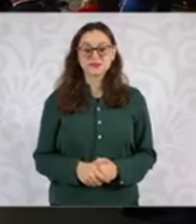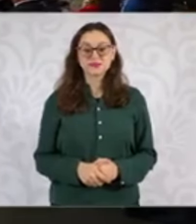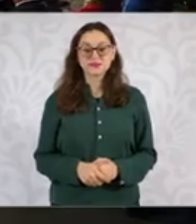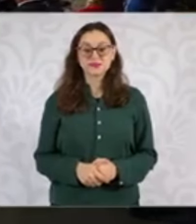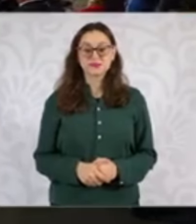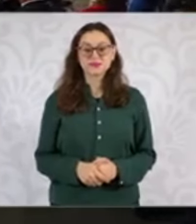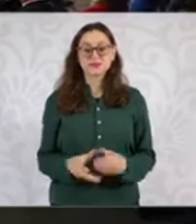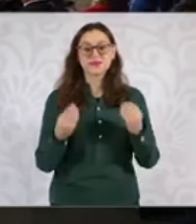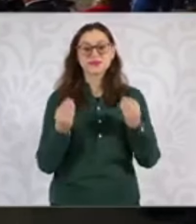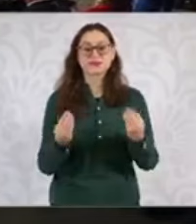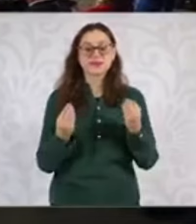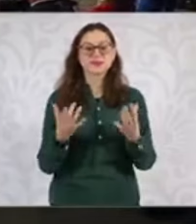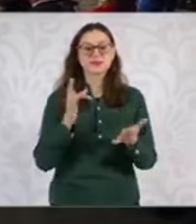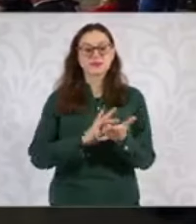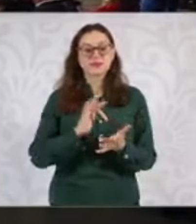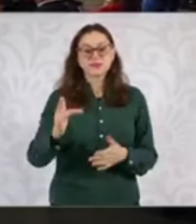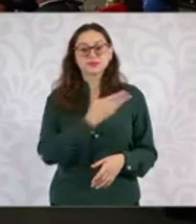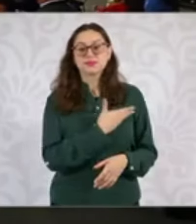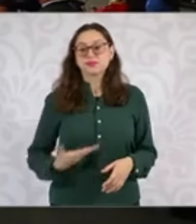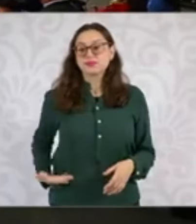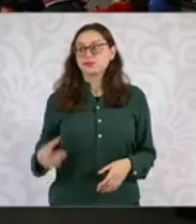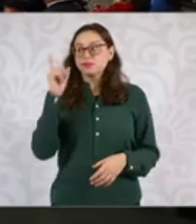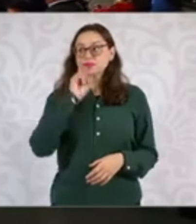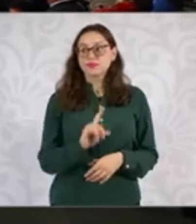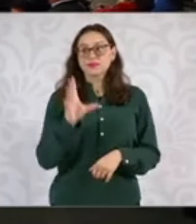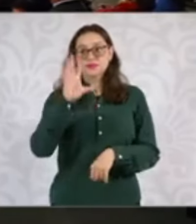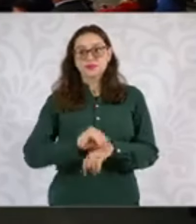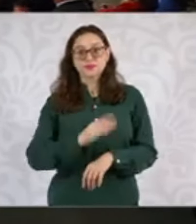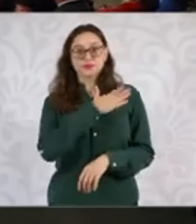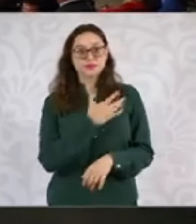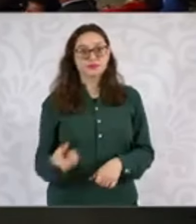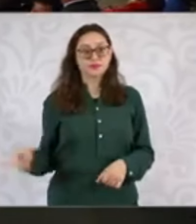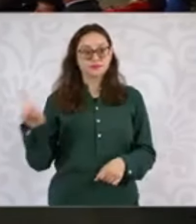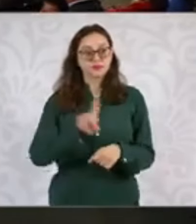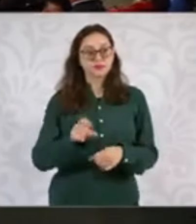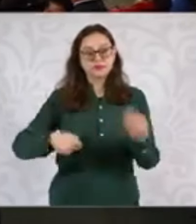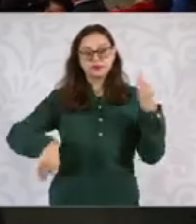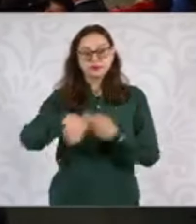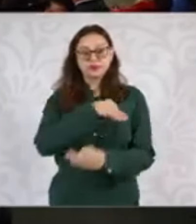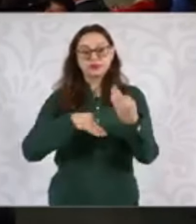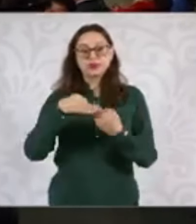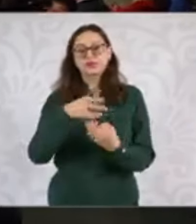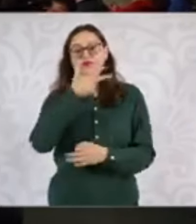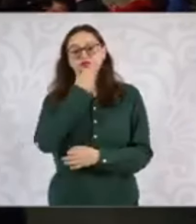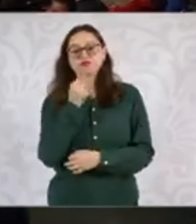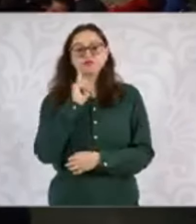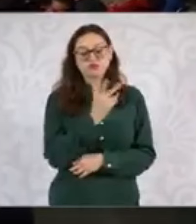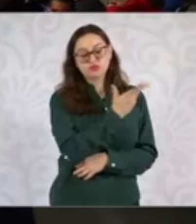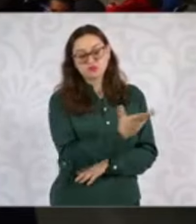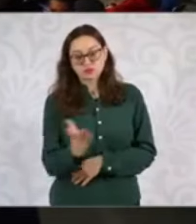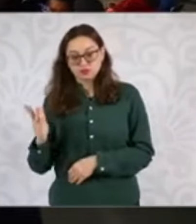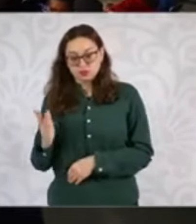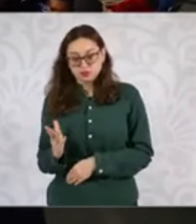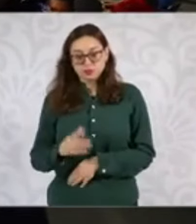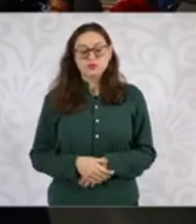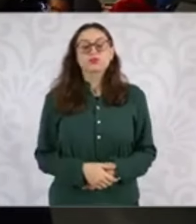Muchas gracias, presidenta, con su permiso. Buenos días a todas y a todos. Uno